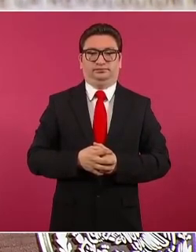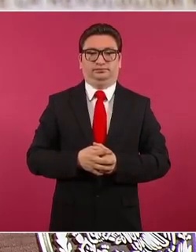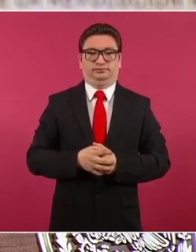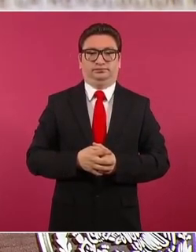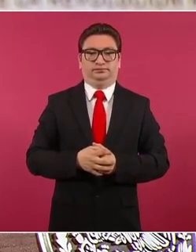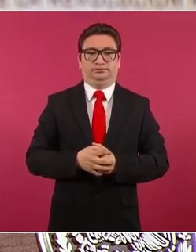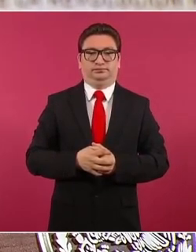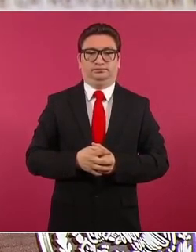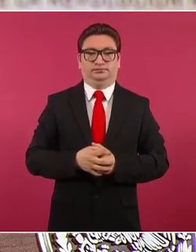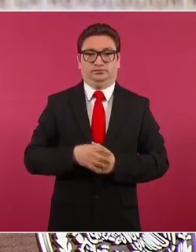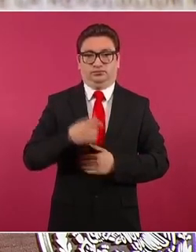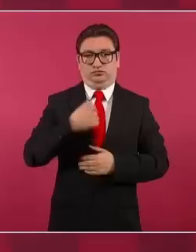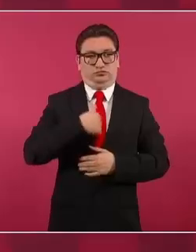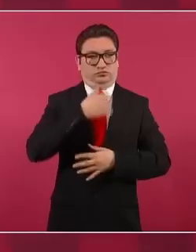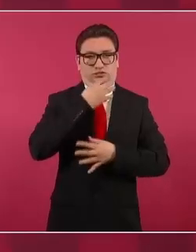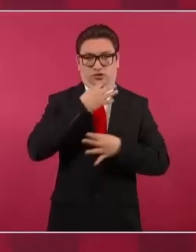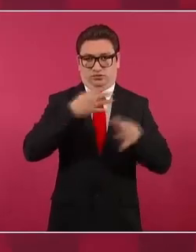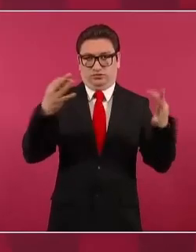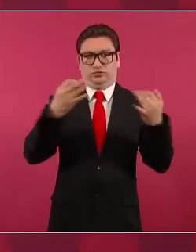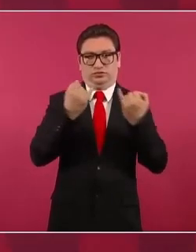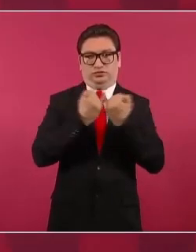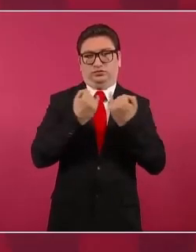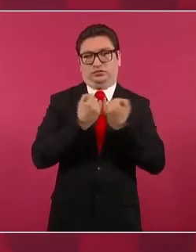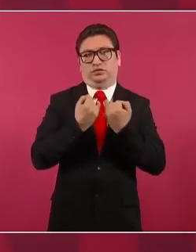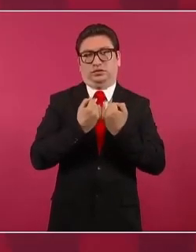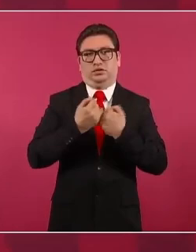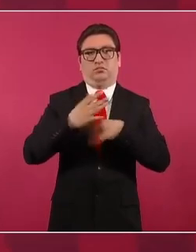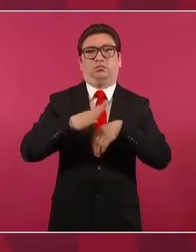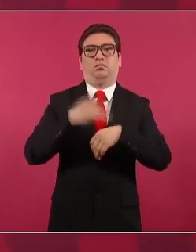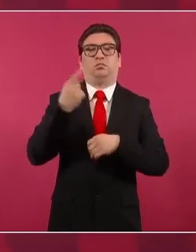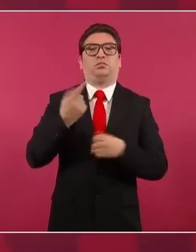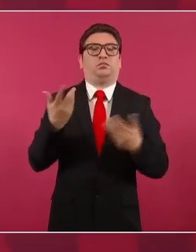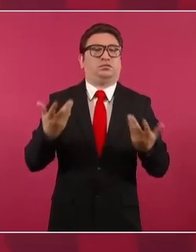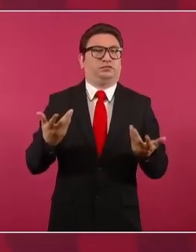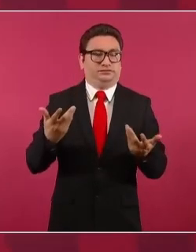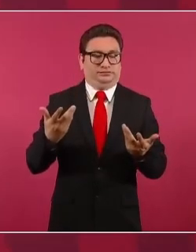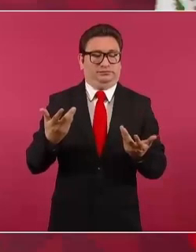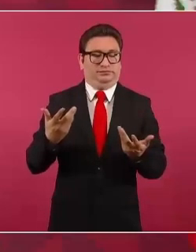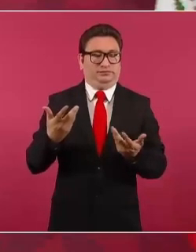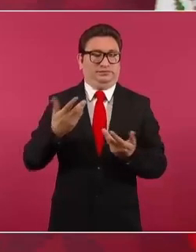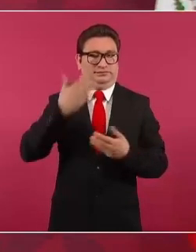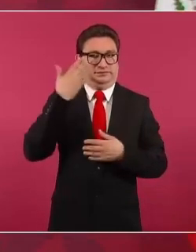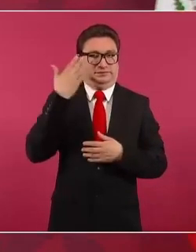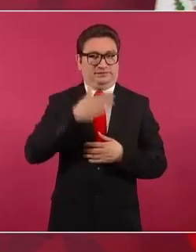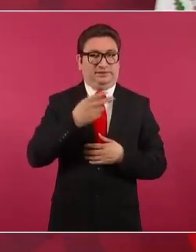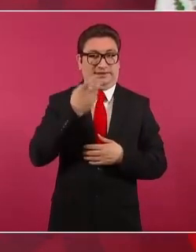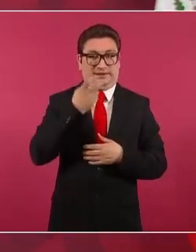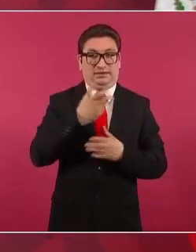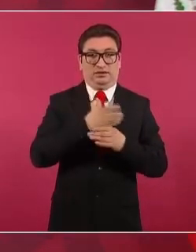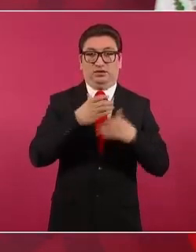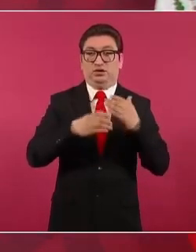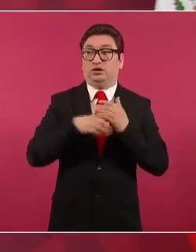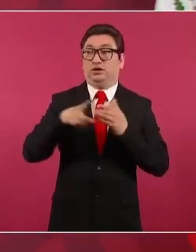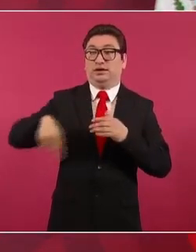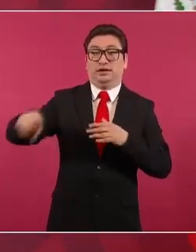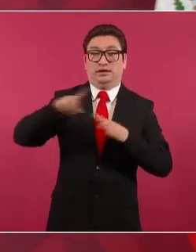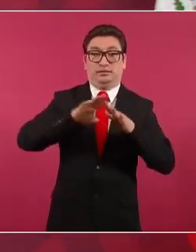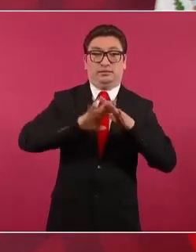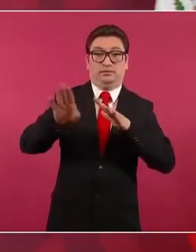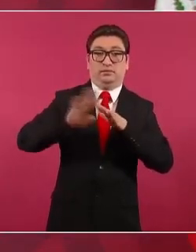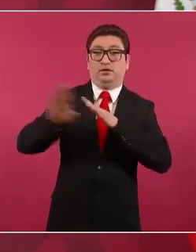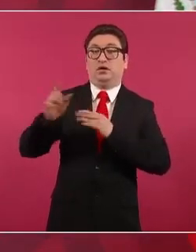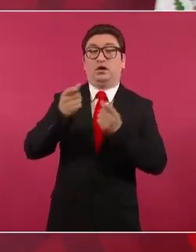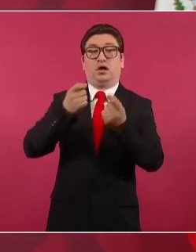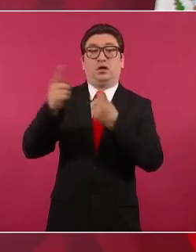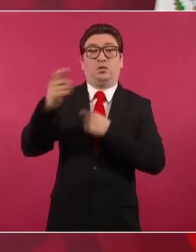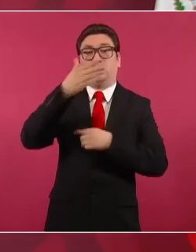Lo digo aquí también porque son cosas que a lo mejor los mismos migrantes no